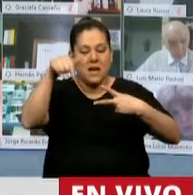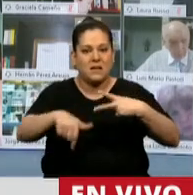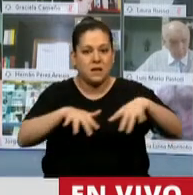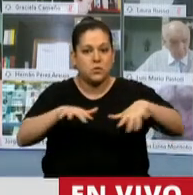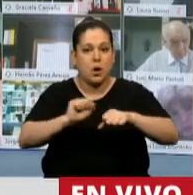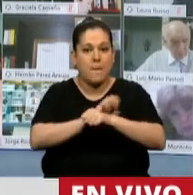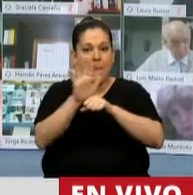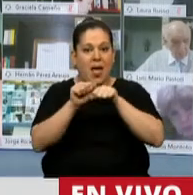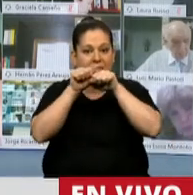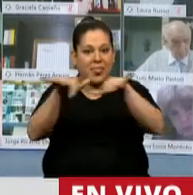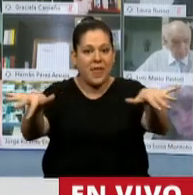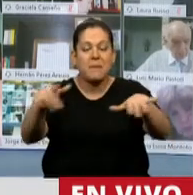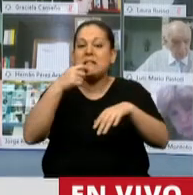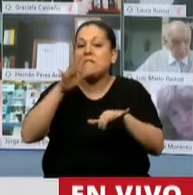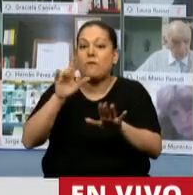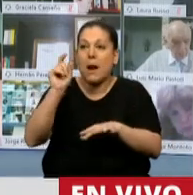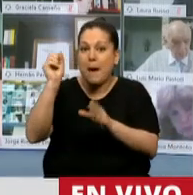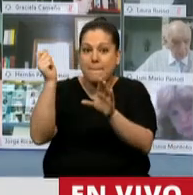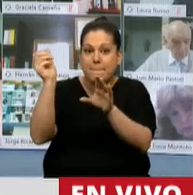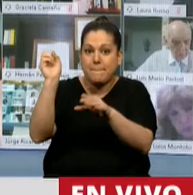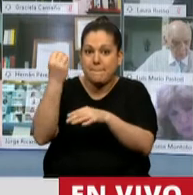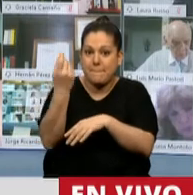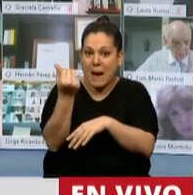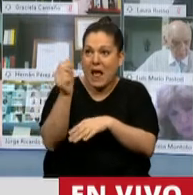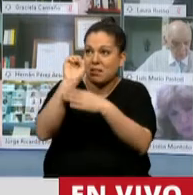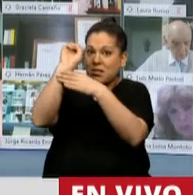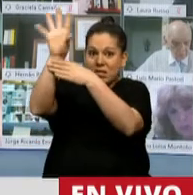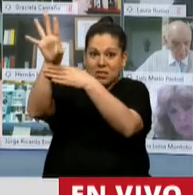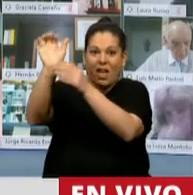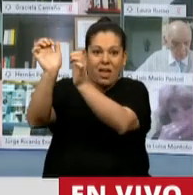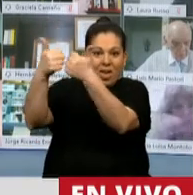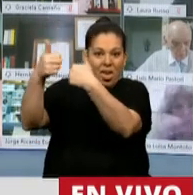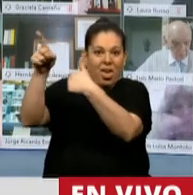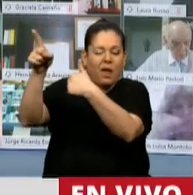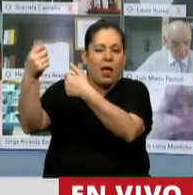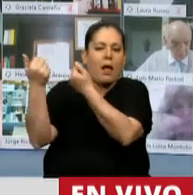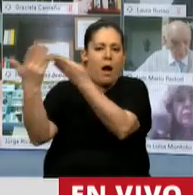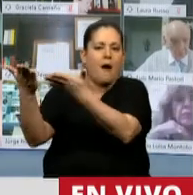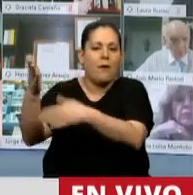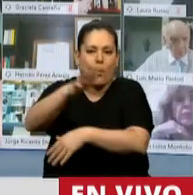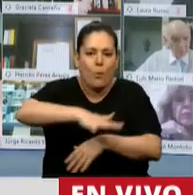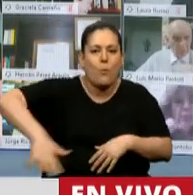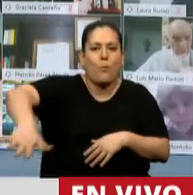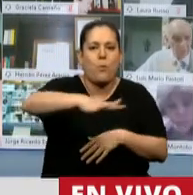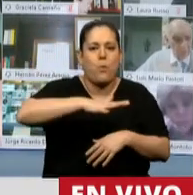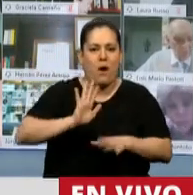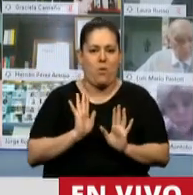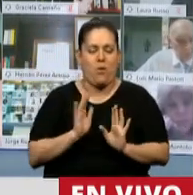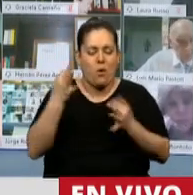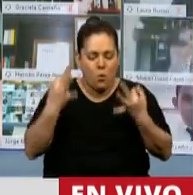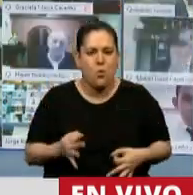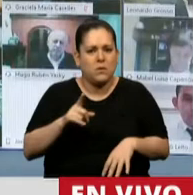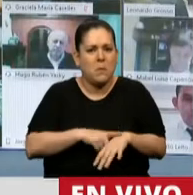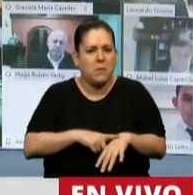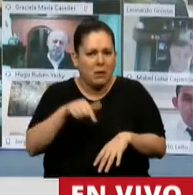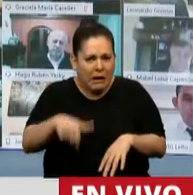si ese dinero, esa riqueza, estuviera al servicio de los pueblos. No es un tiempo